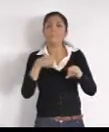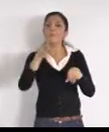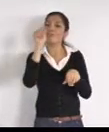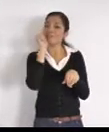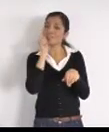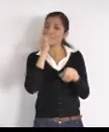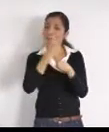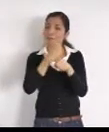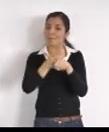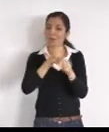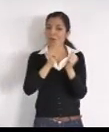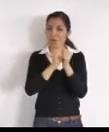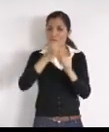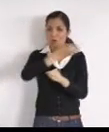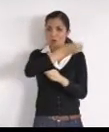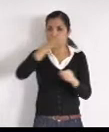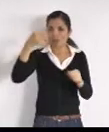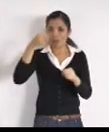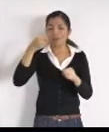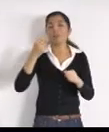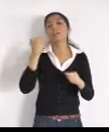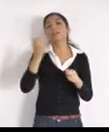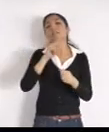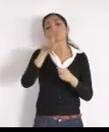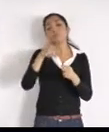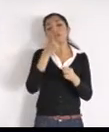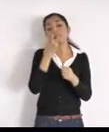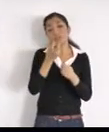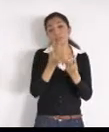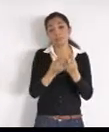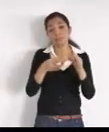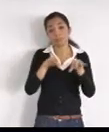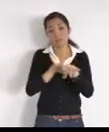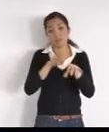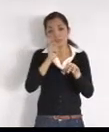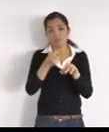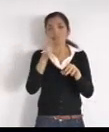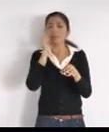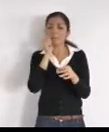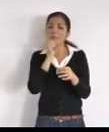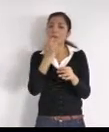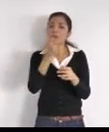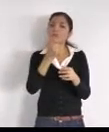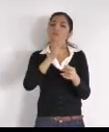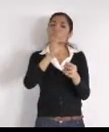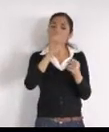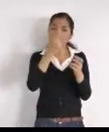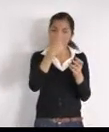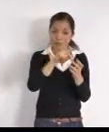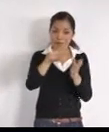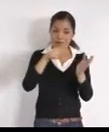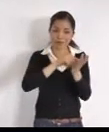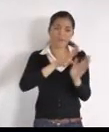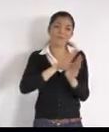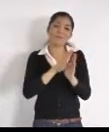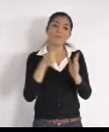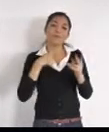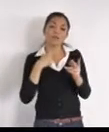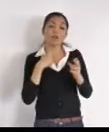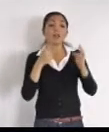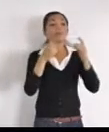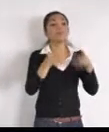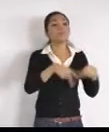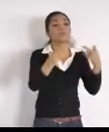cobrar una tarifa, adecuada, para que, el tianguista, pueda hacer su trabajo, pero sin que cause, las molestias,